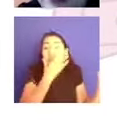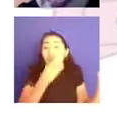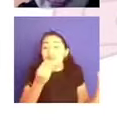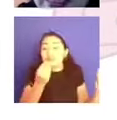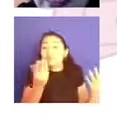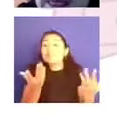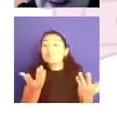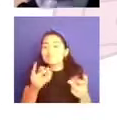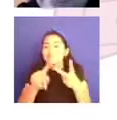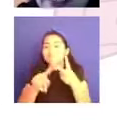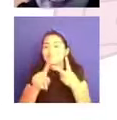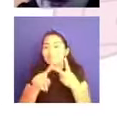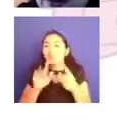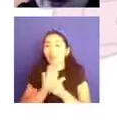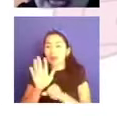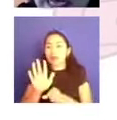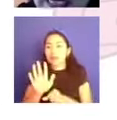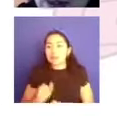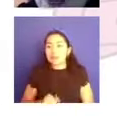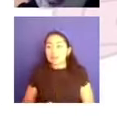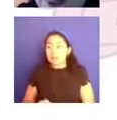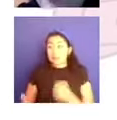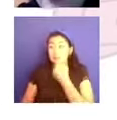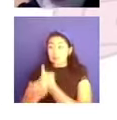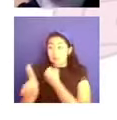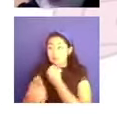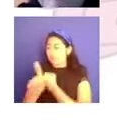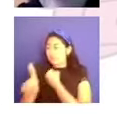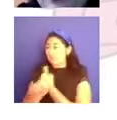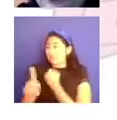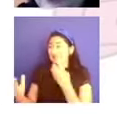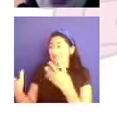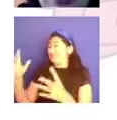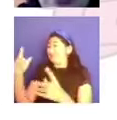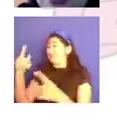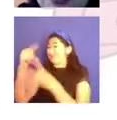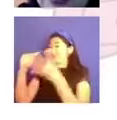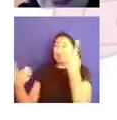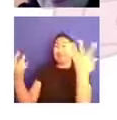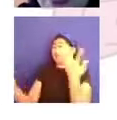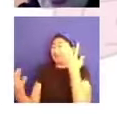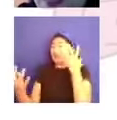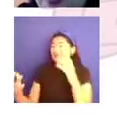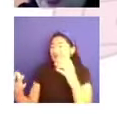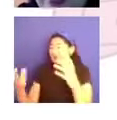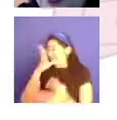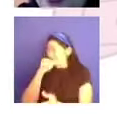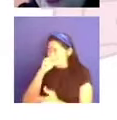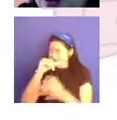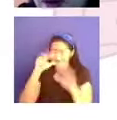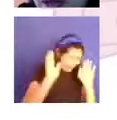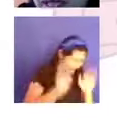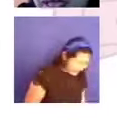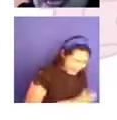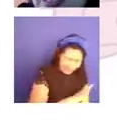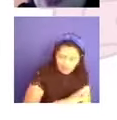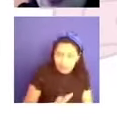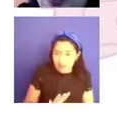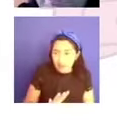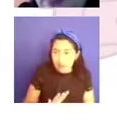adversidades, pero, fíjense, no solamente es, a ver, ya, tengo una situación de trabajo y ya lo voy a resolver. No,